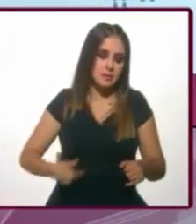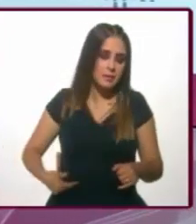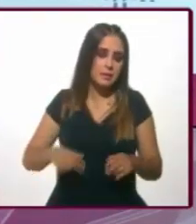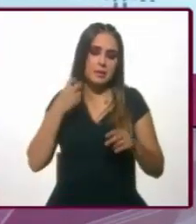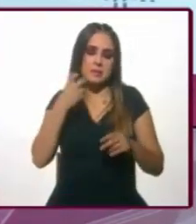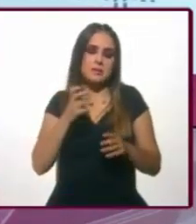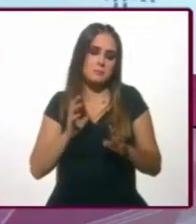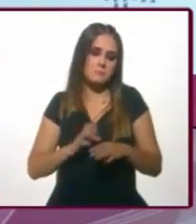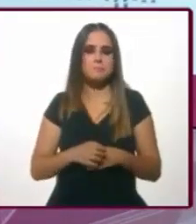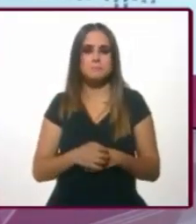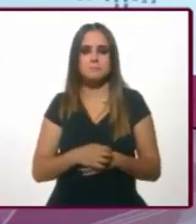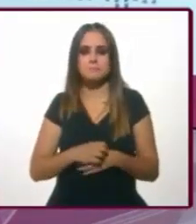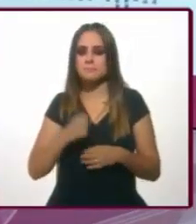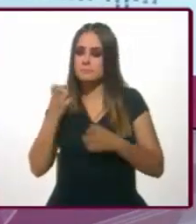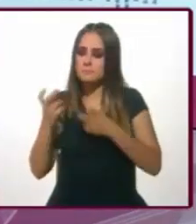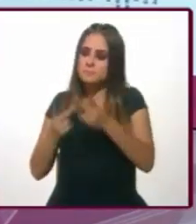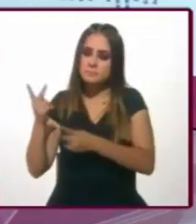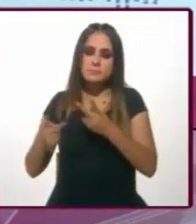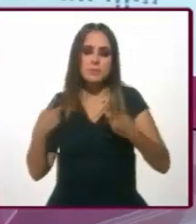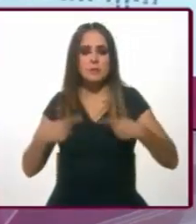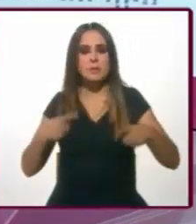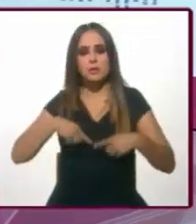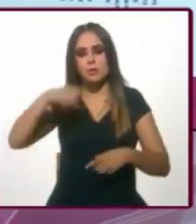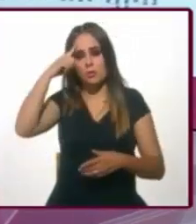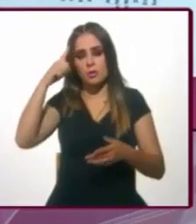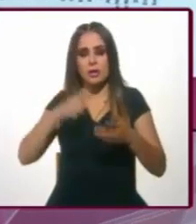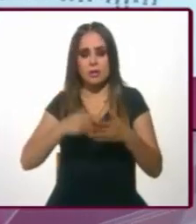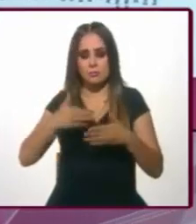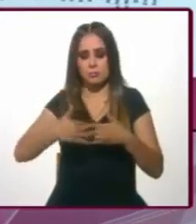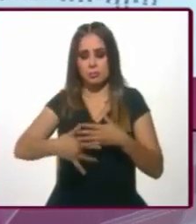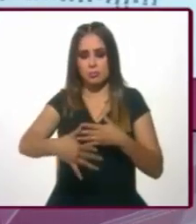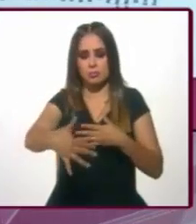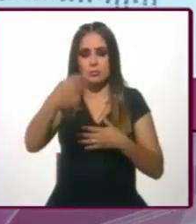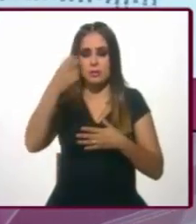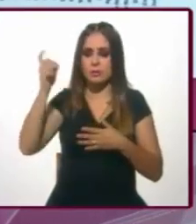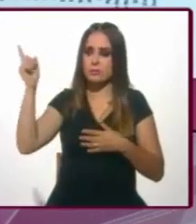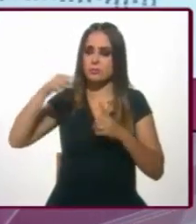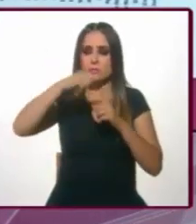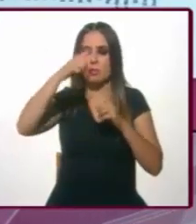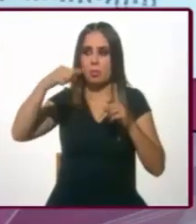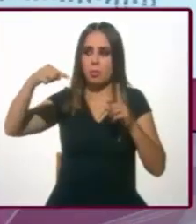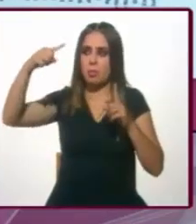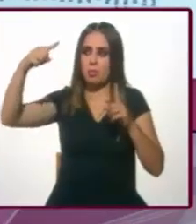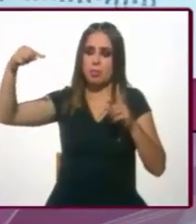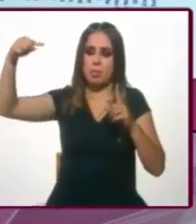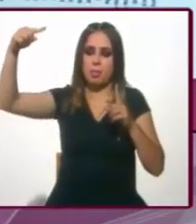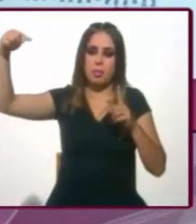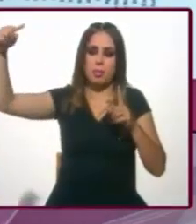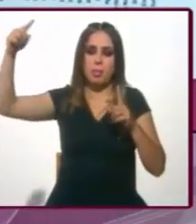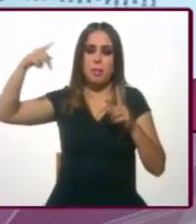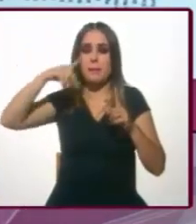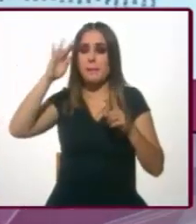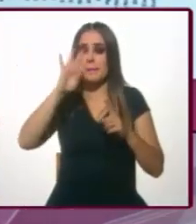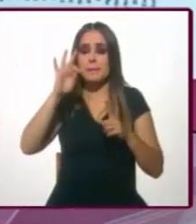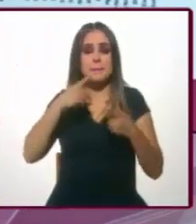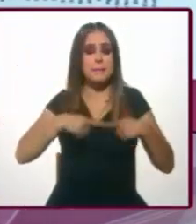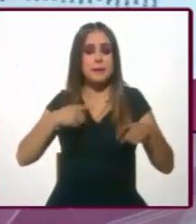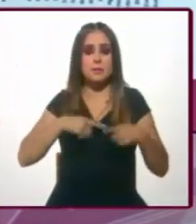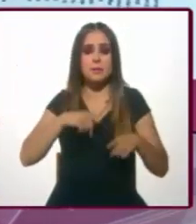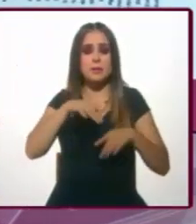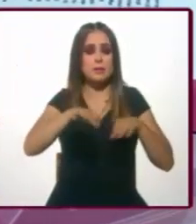Yo creo que con el tiempo, como bien señalas, estos números podrían cambiar si no se cumplen con